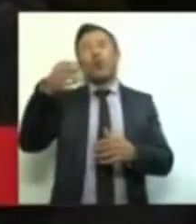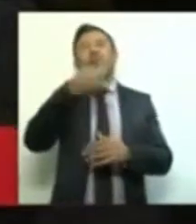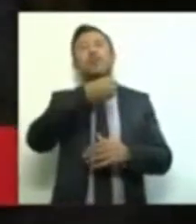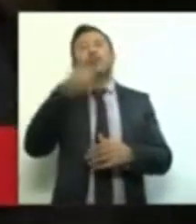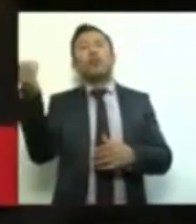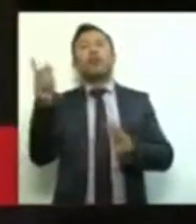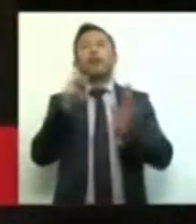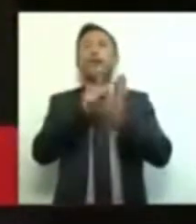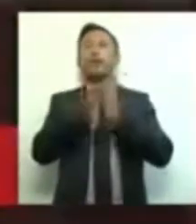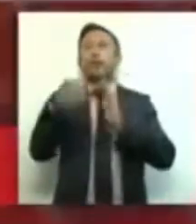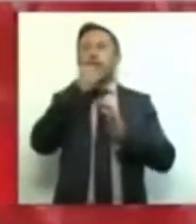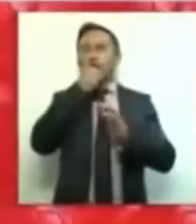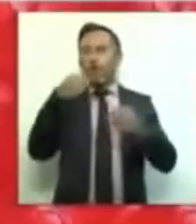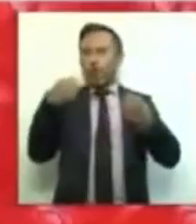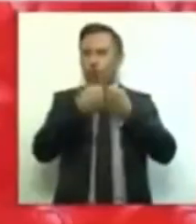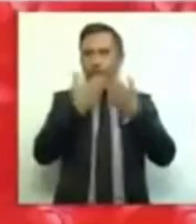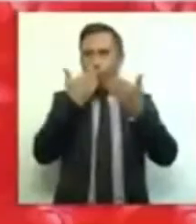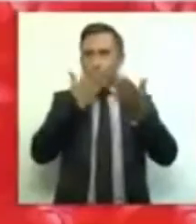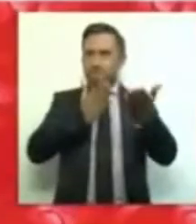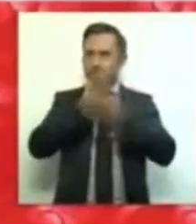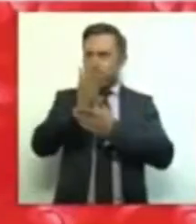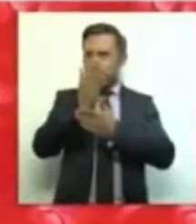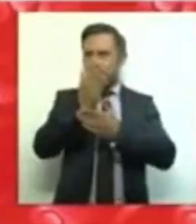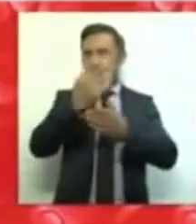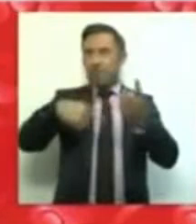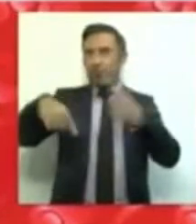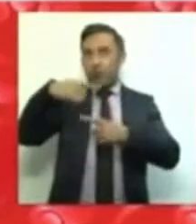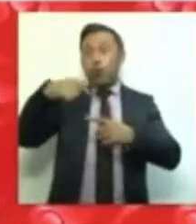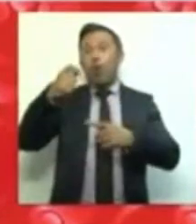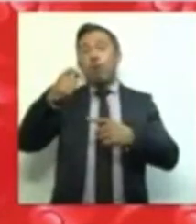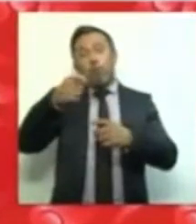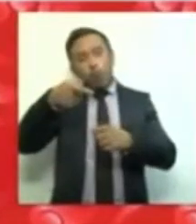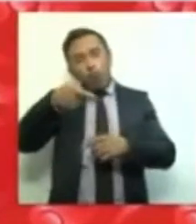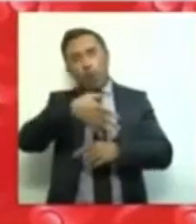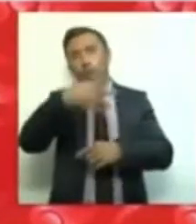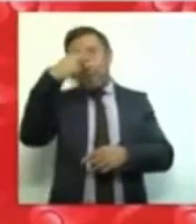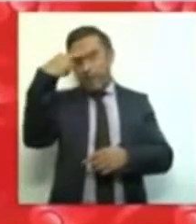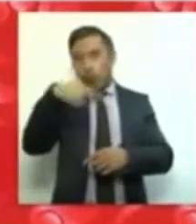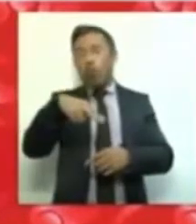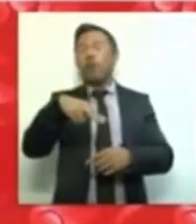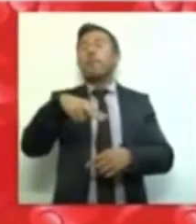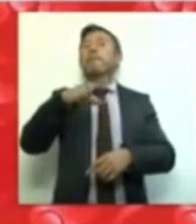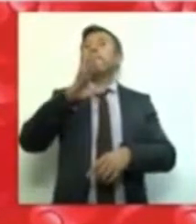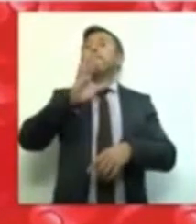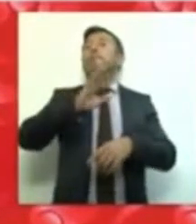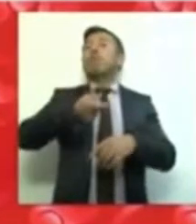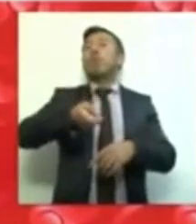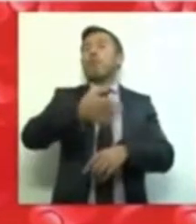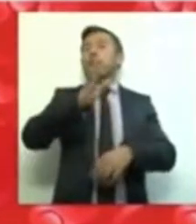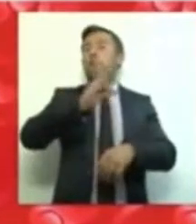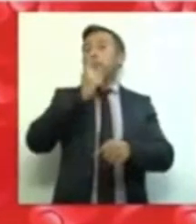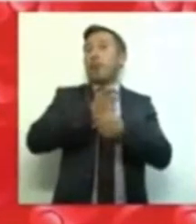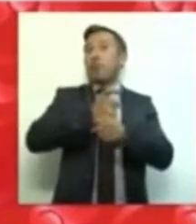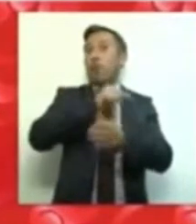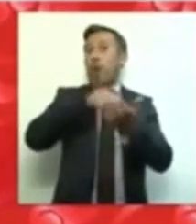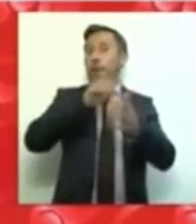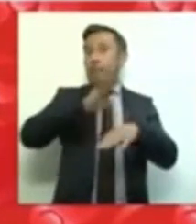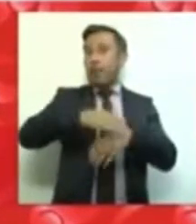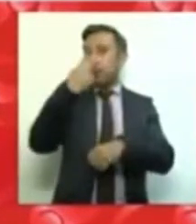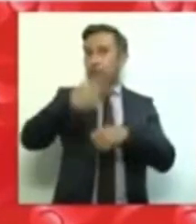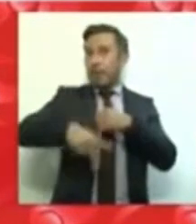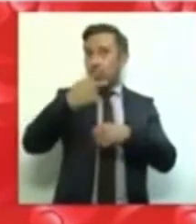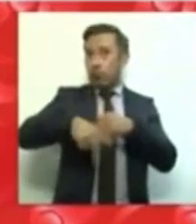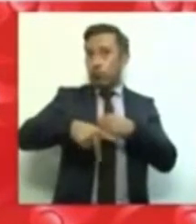Fronteras como el país sin guerra más peligroso para ejercer el periodismo, sólo por detrás de